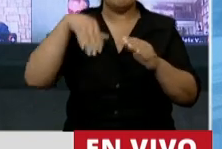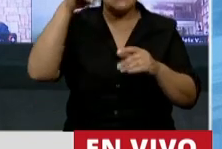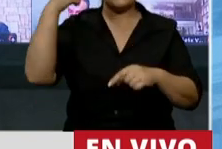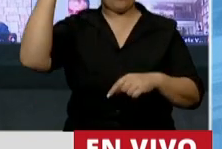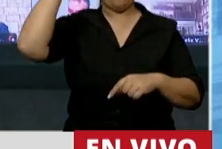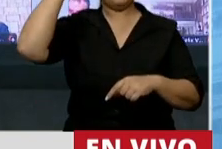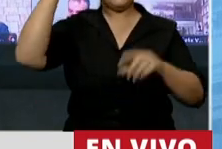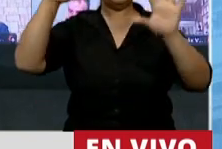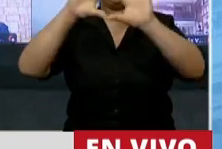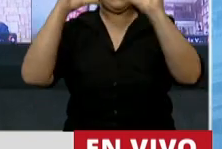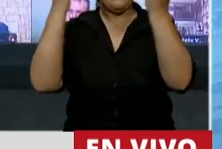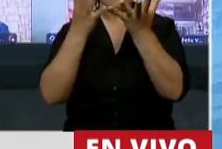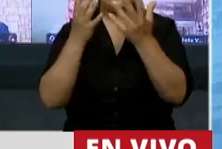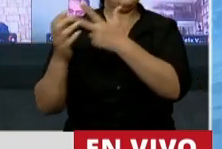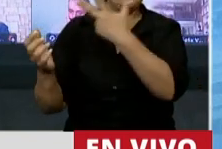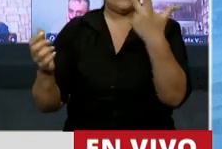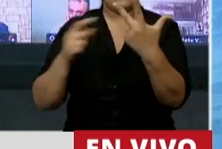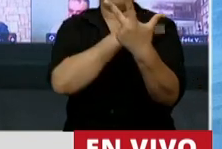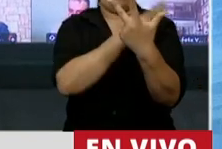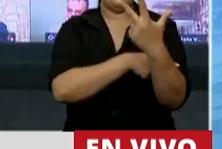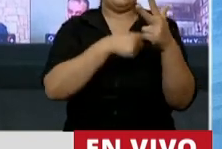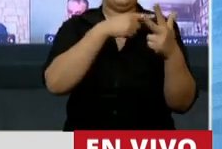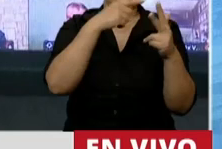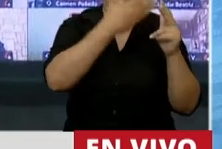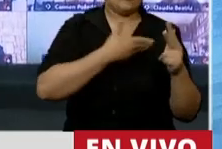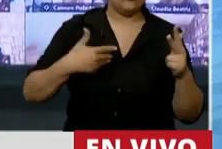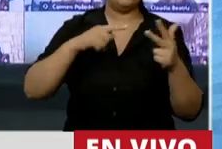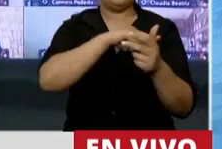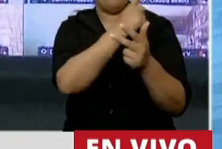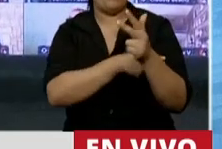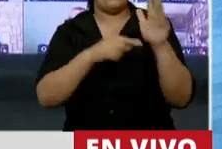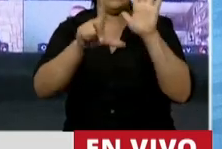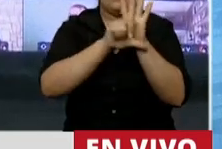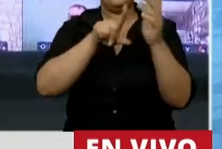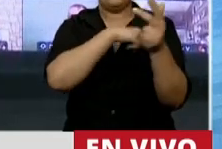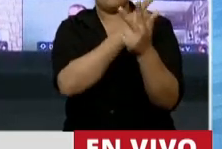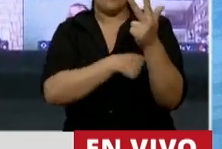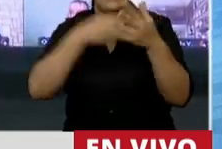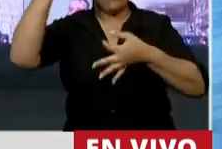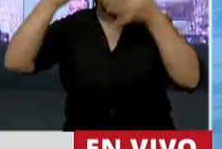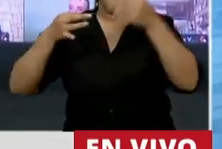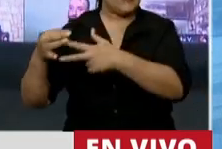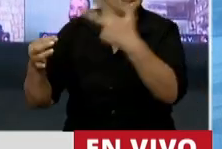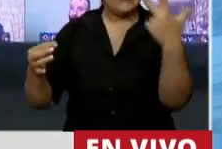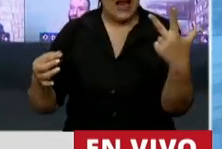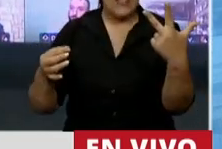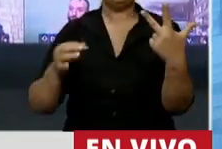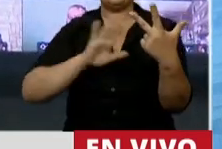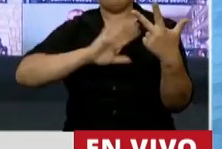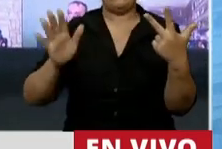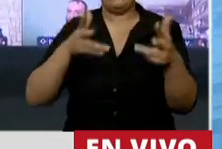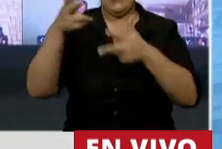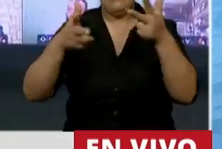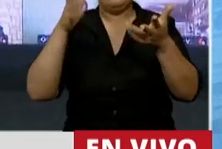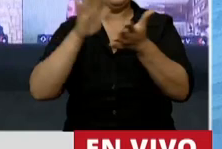conciencia ambiental en los tres poderes del Estado. Para que desde los tres poderes del Estado dejemos de hablar de la